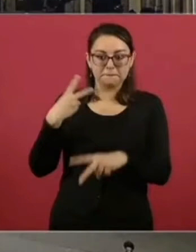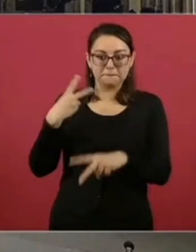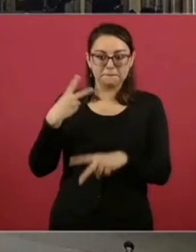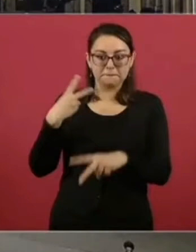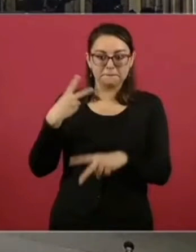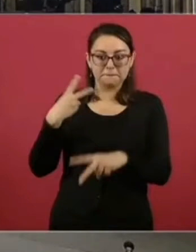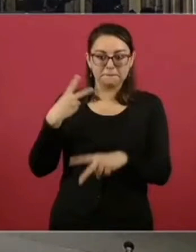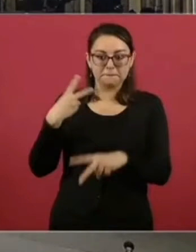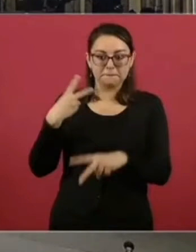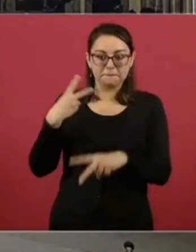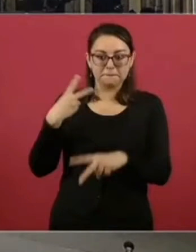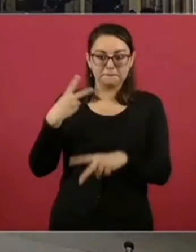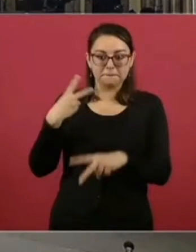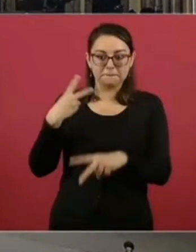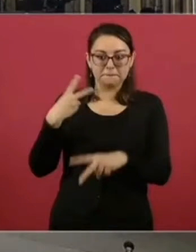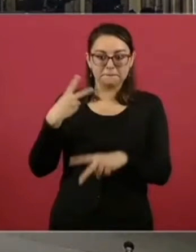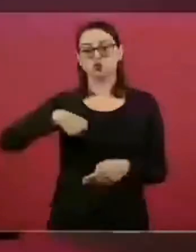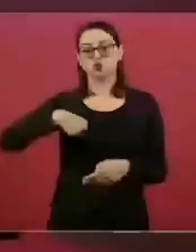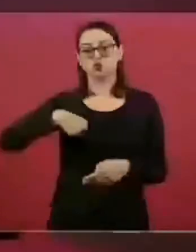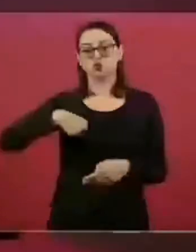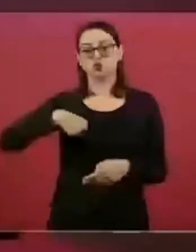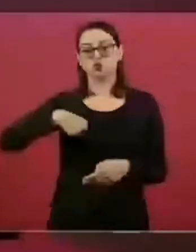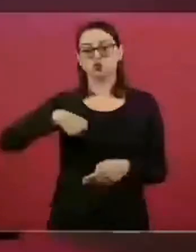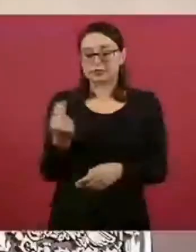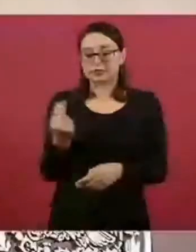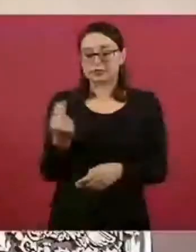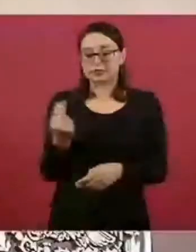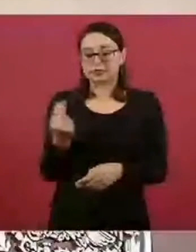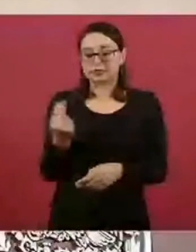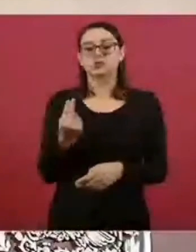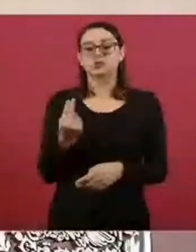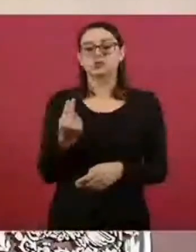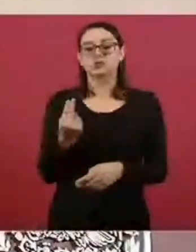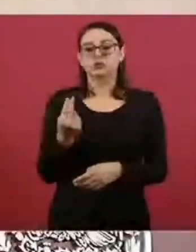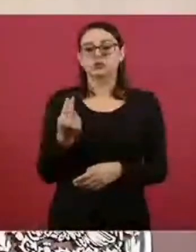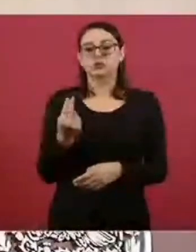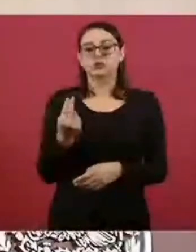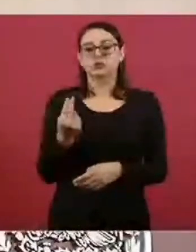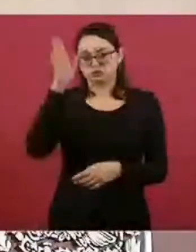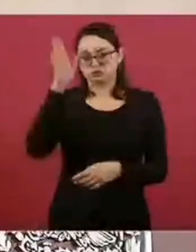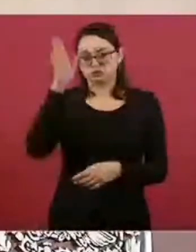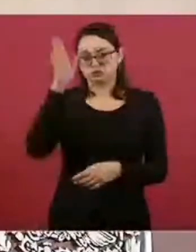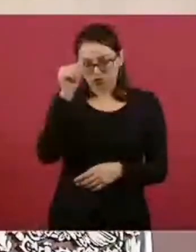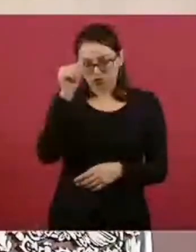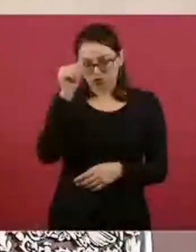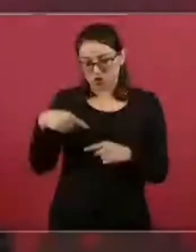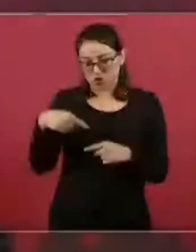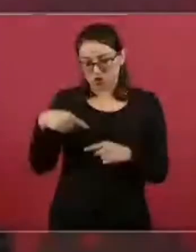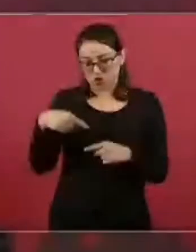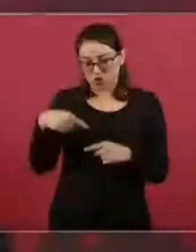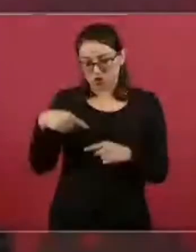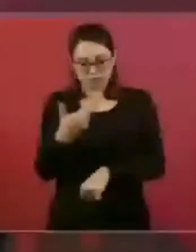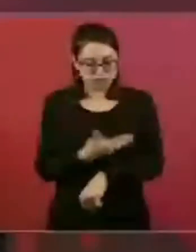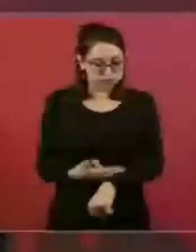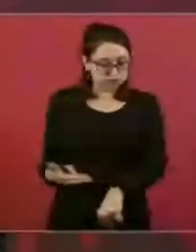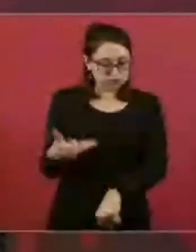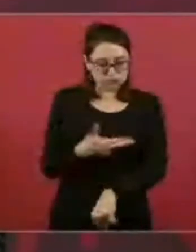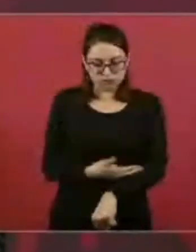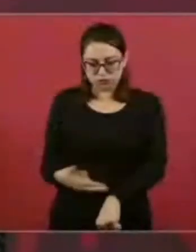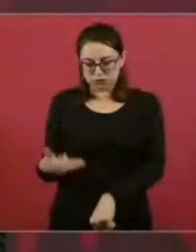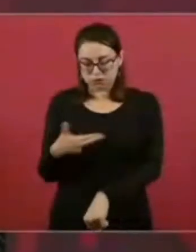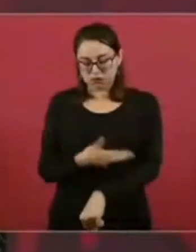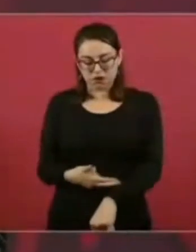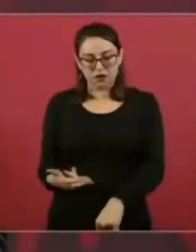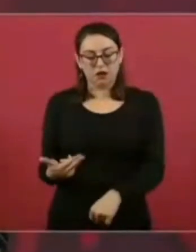terminar todavía algunos hospitales